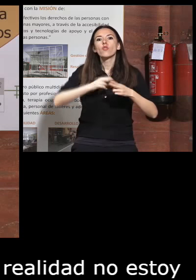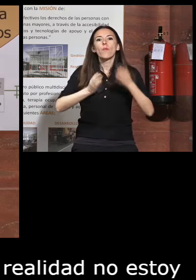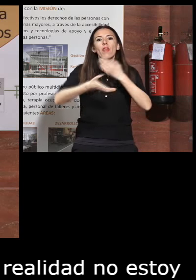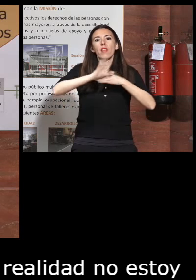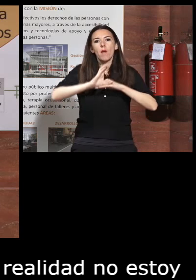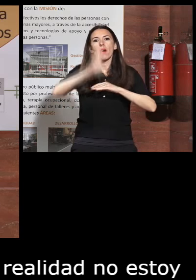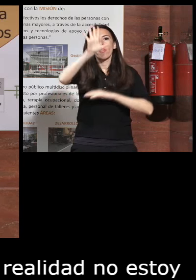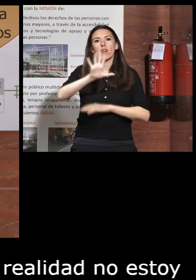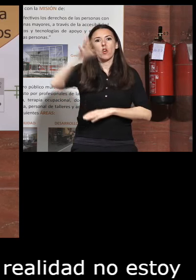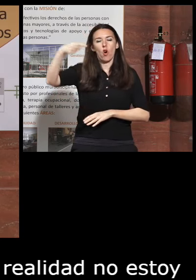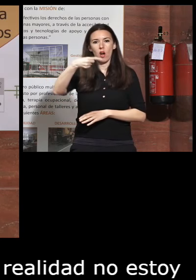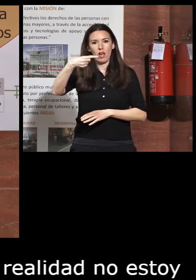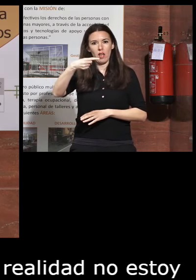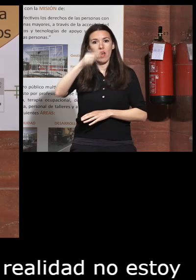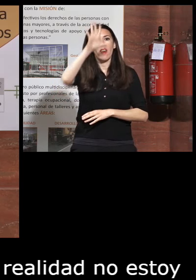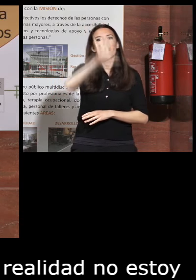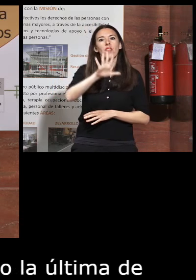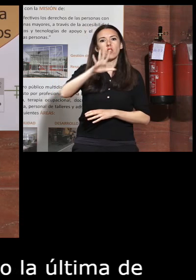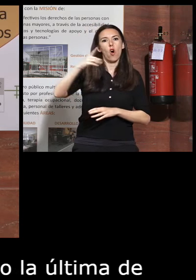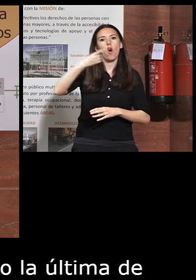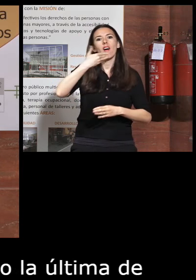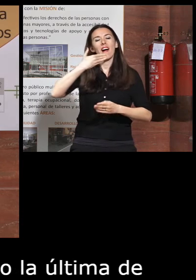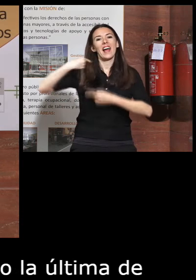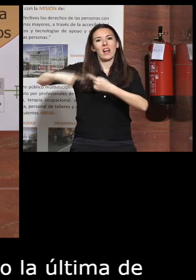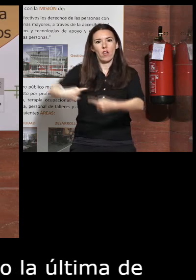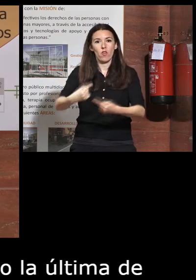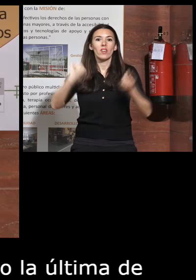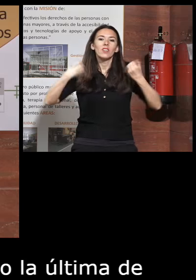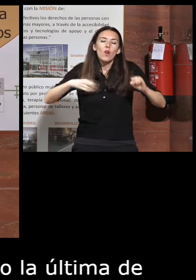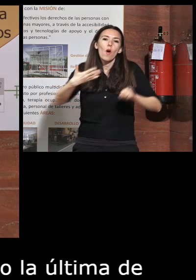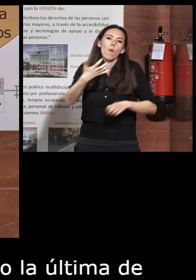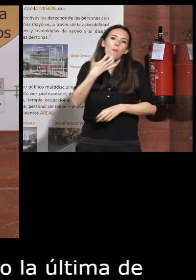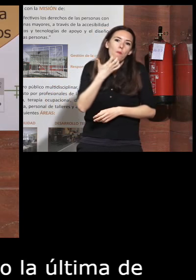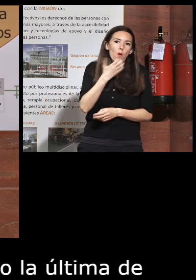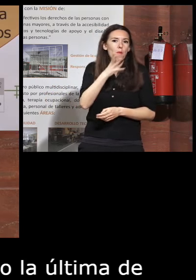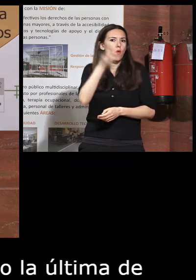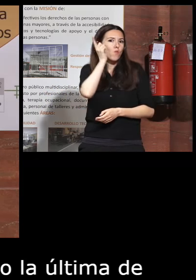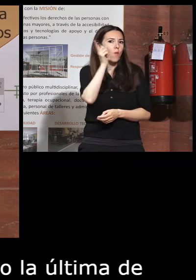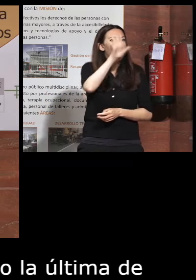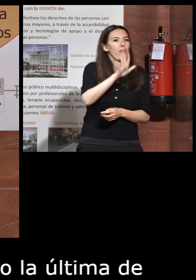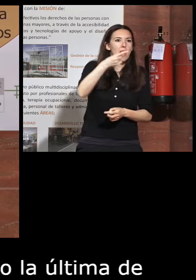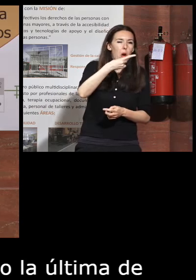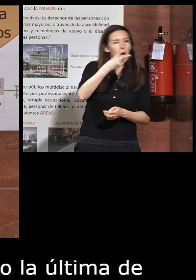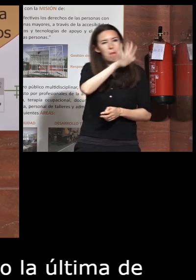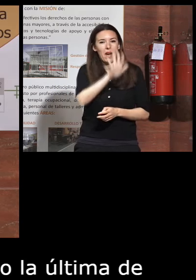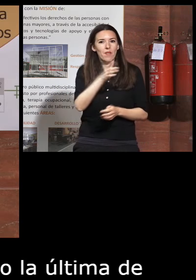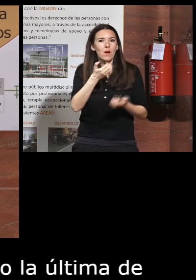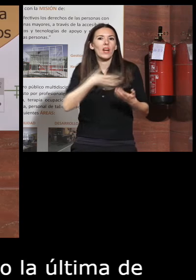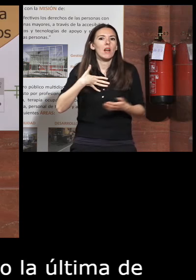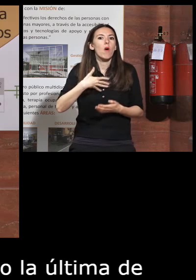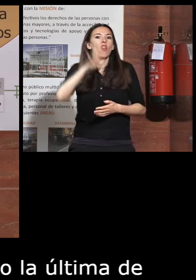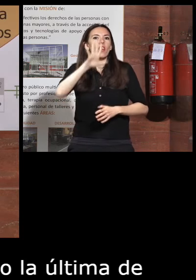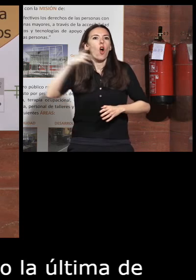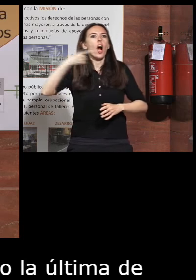que era 5G de 5 generaciones aunque era una broma de 5G de telefonía móvil pero todavía aquí en España